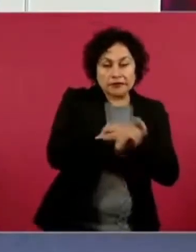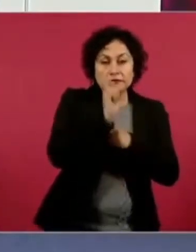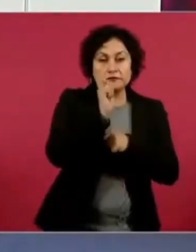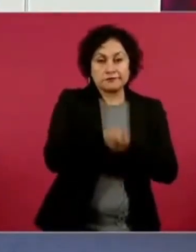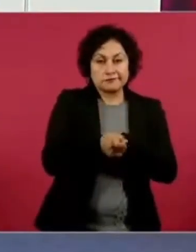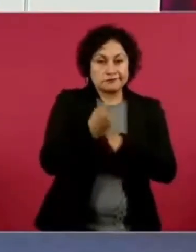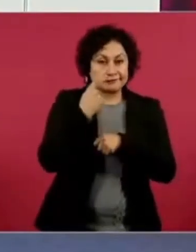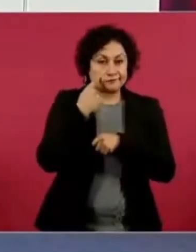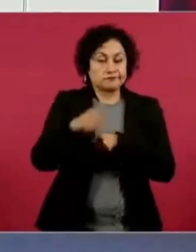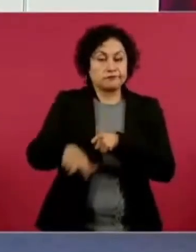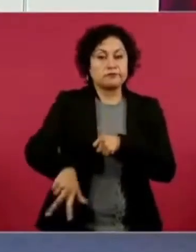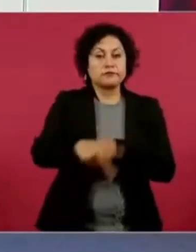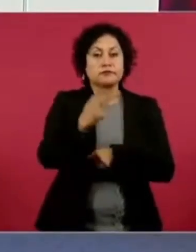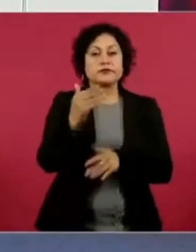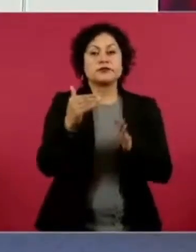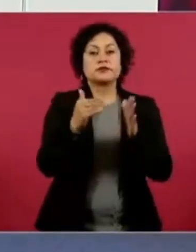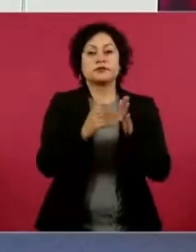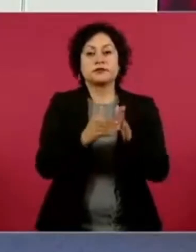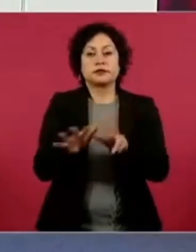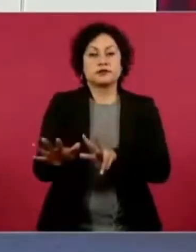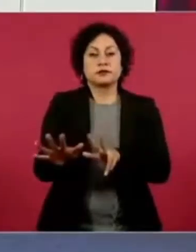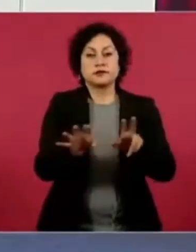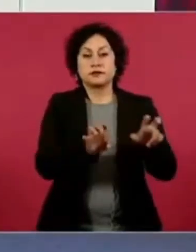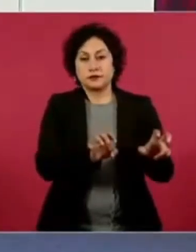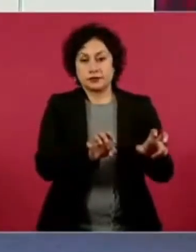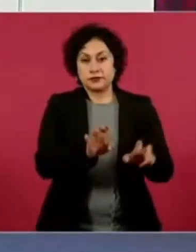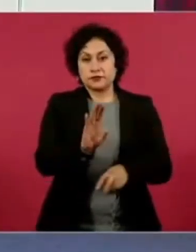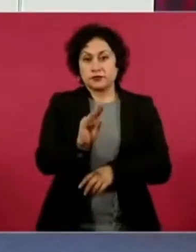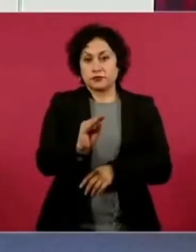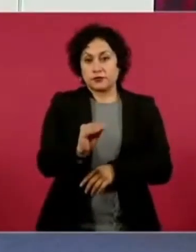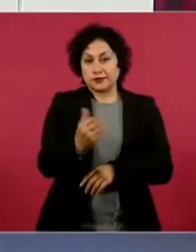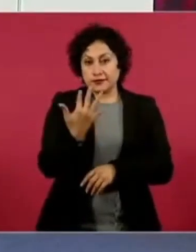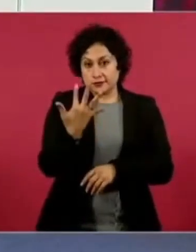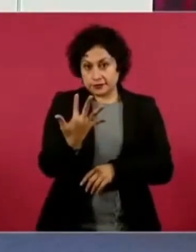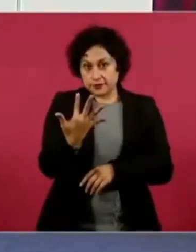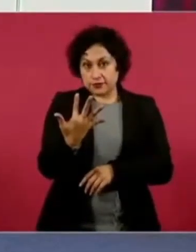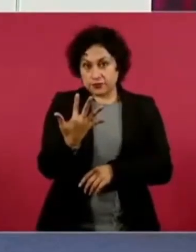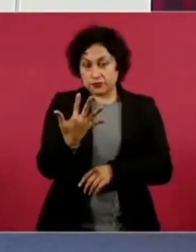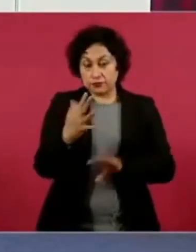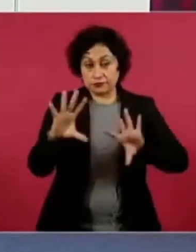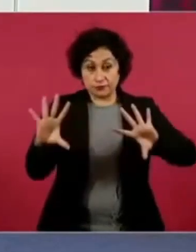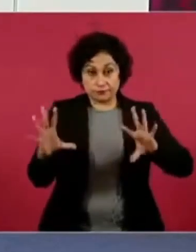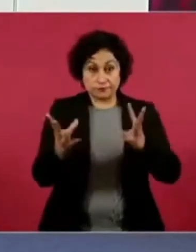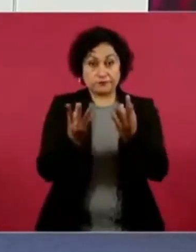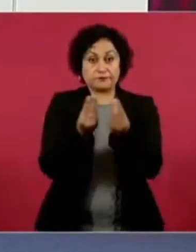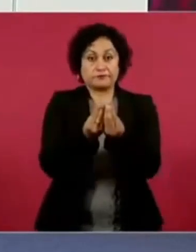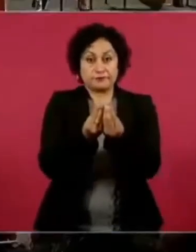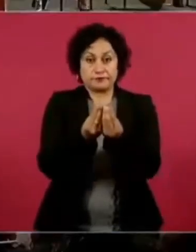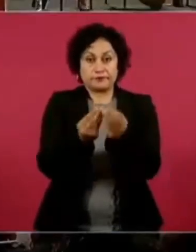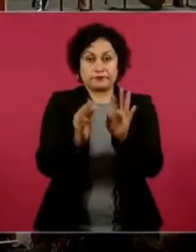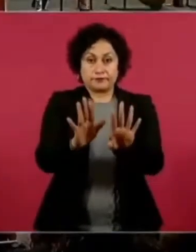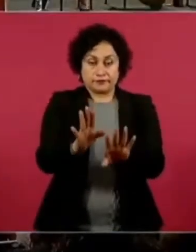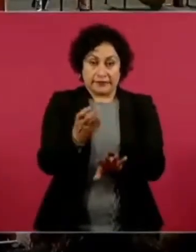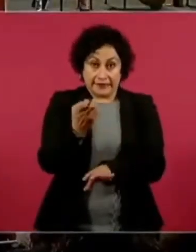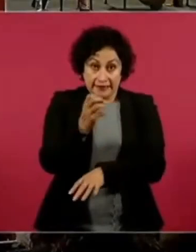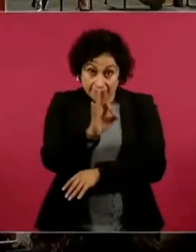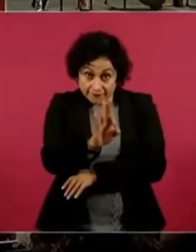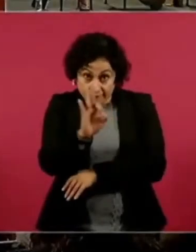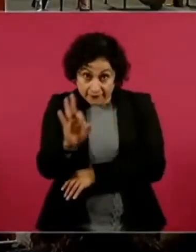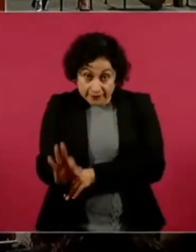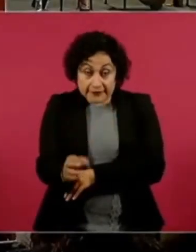795, total, esto es 3 de diciembre